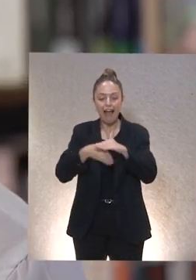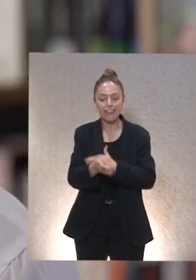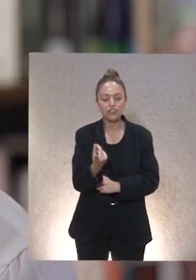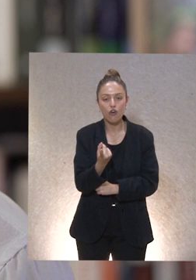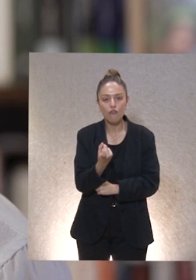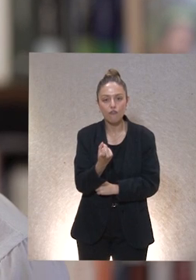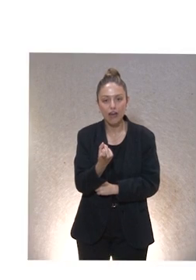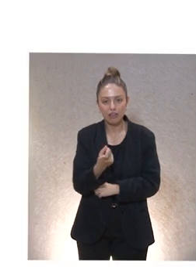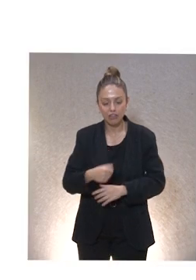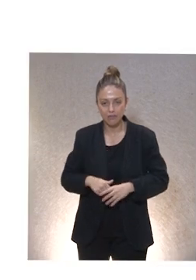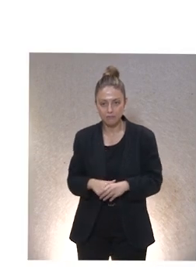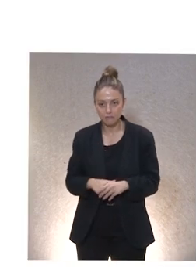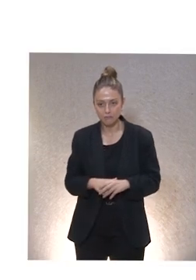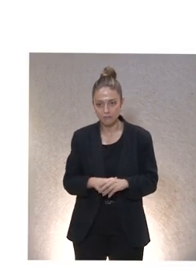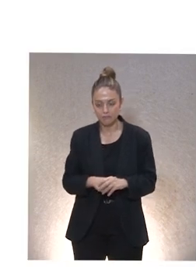de este tipo de tecnología.